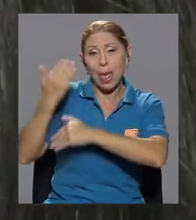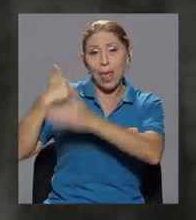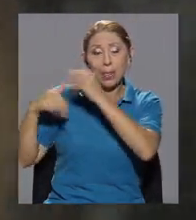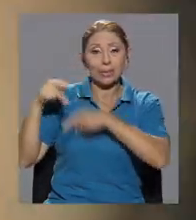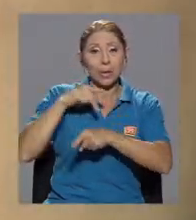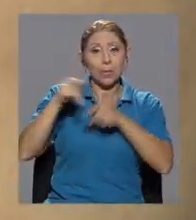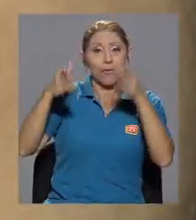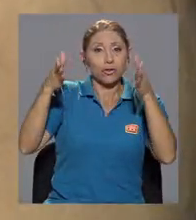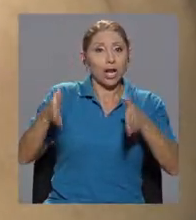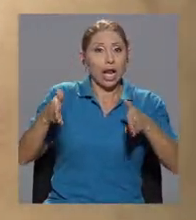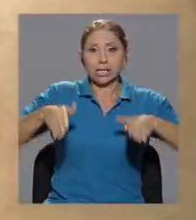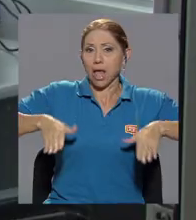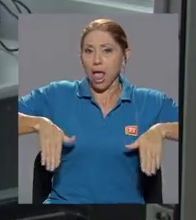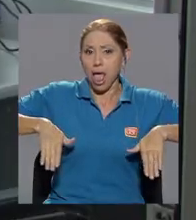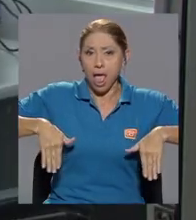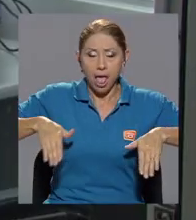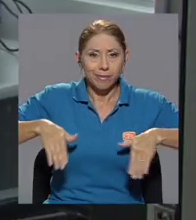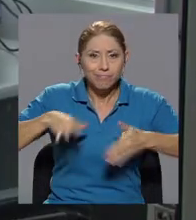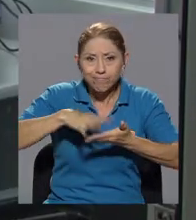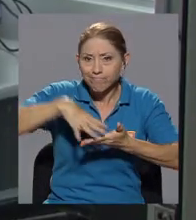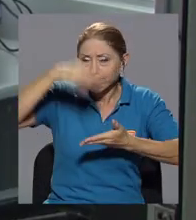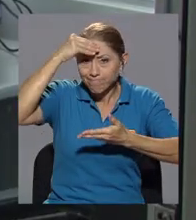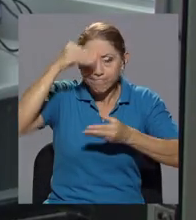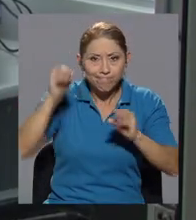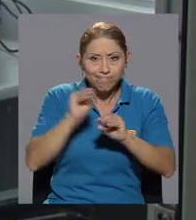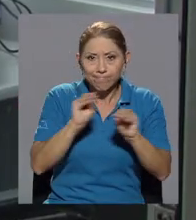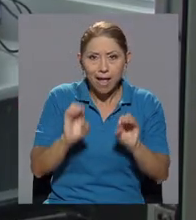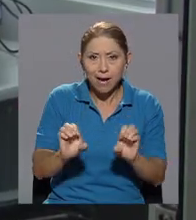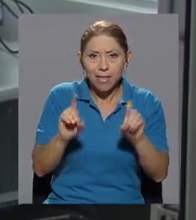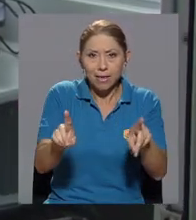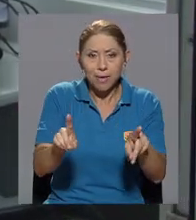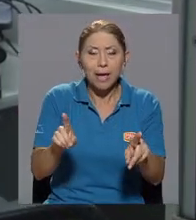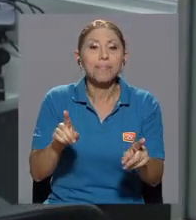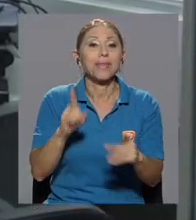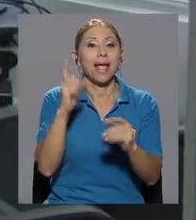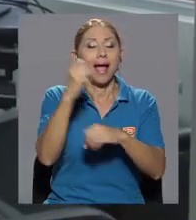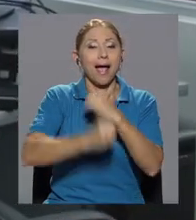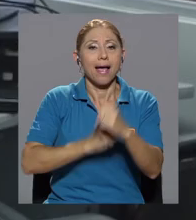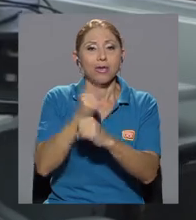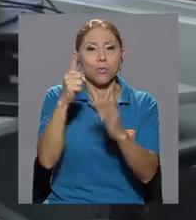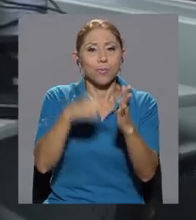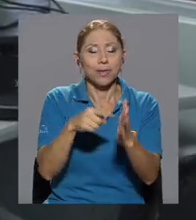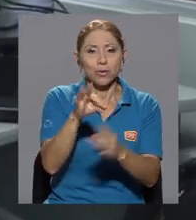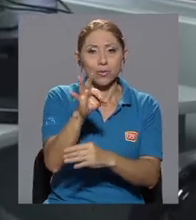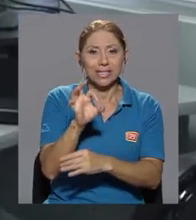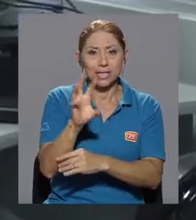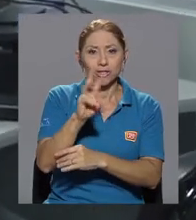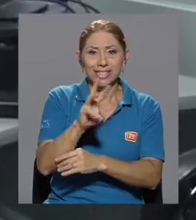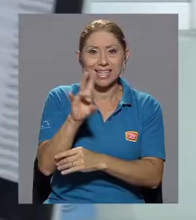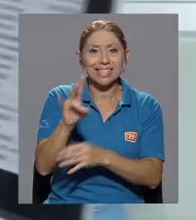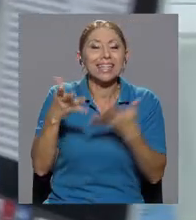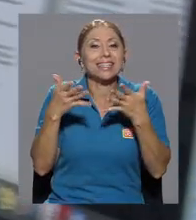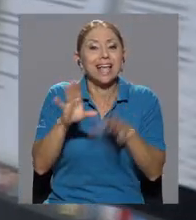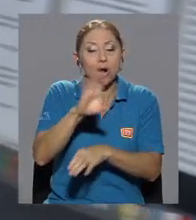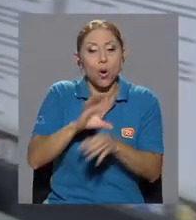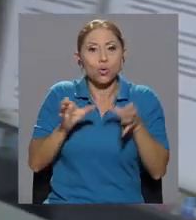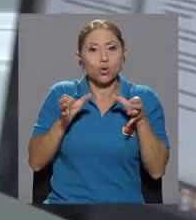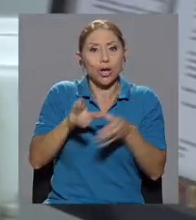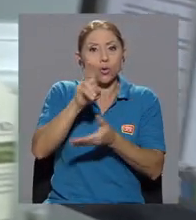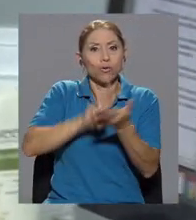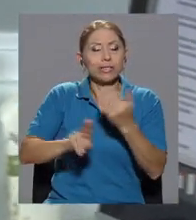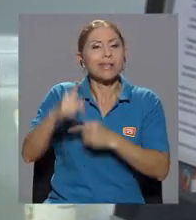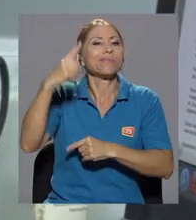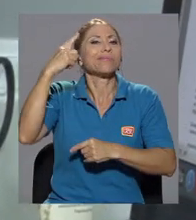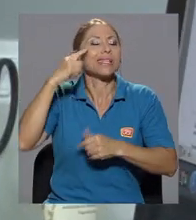profesionales que carecían de formación académica y fue hasta 1967 que el Consejo Universitario acordó crear una